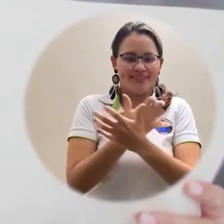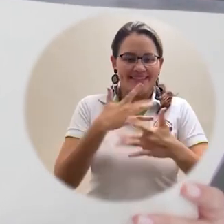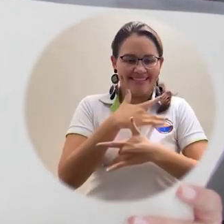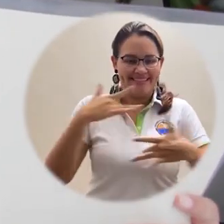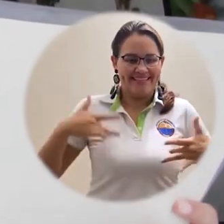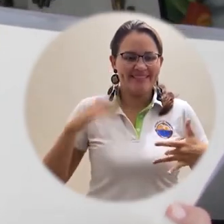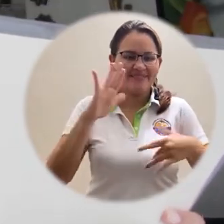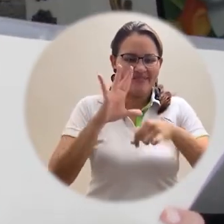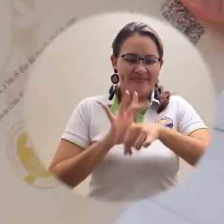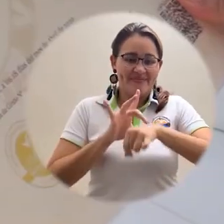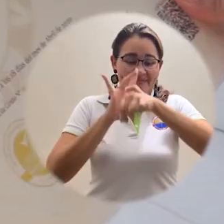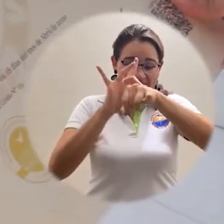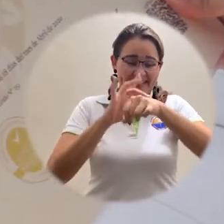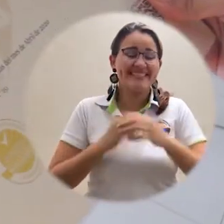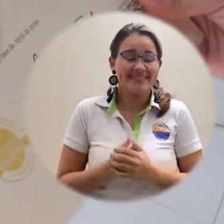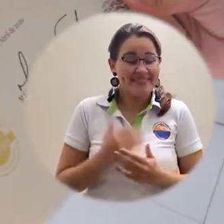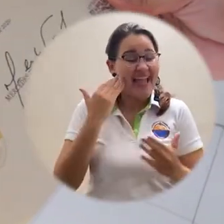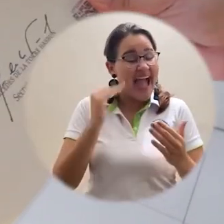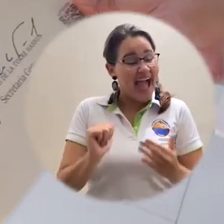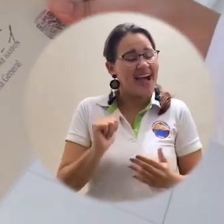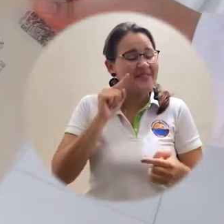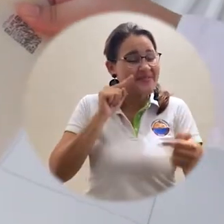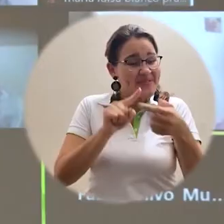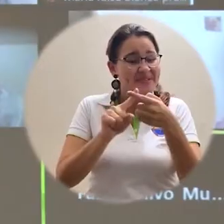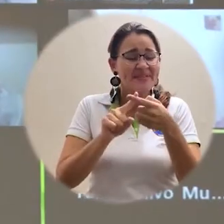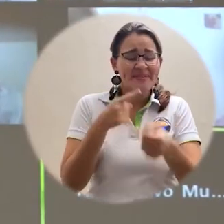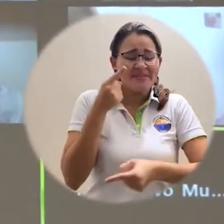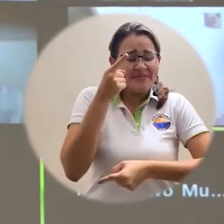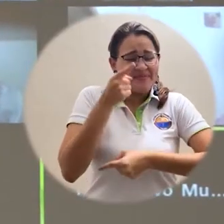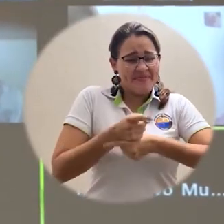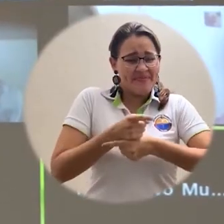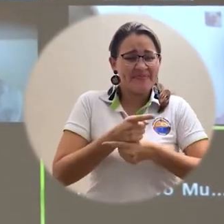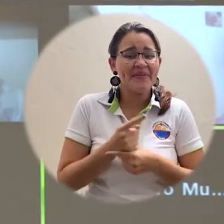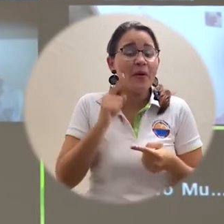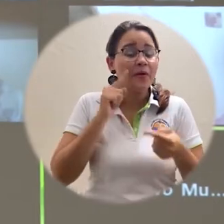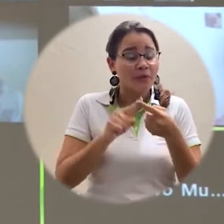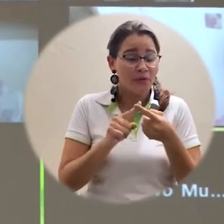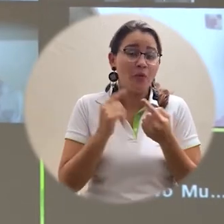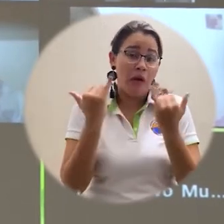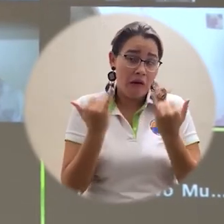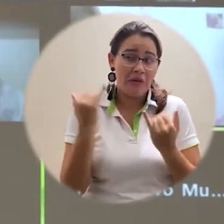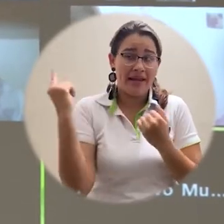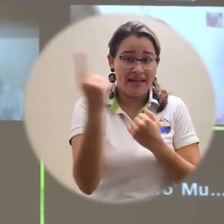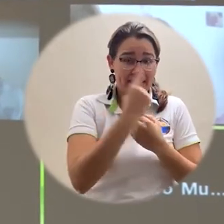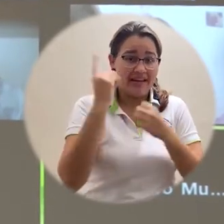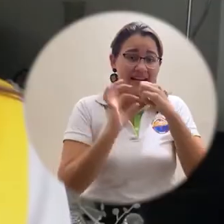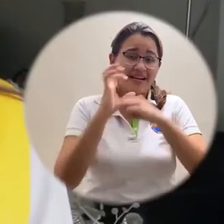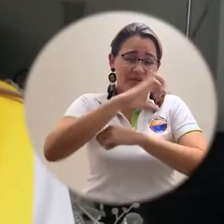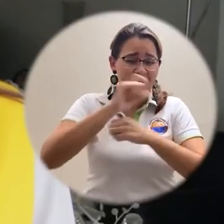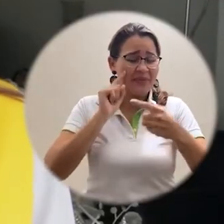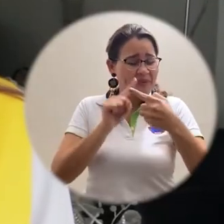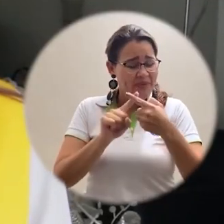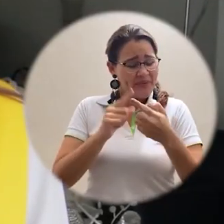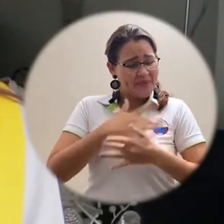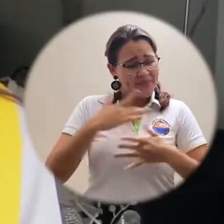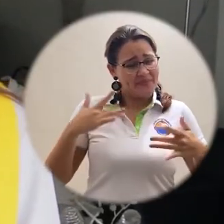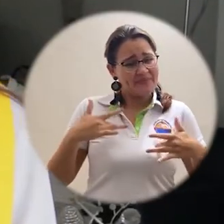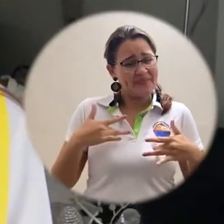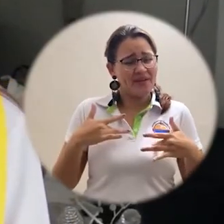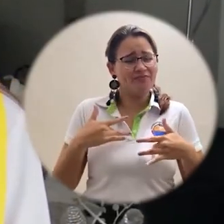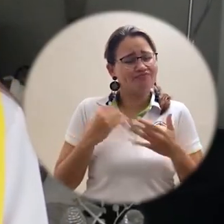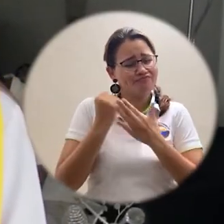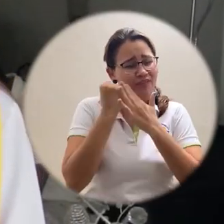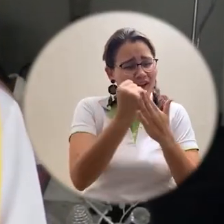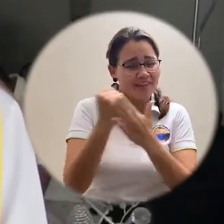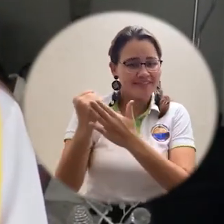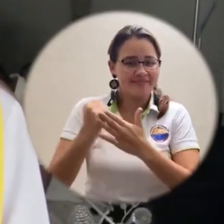Flores Romero cumplía su sueño de ser una médica al servicio de la sociedad en la época del COVID-19. Aún con esto espero